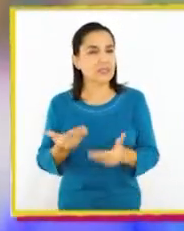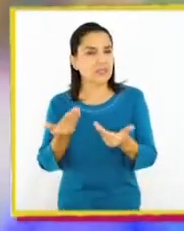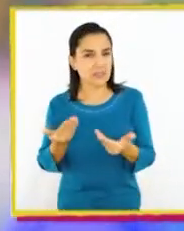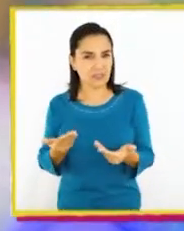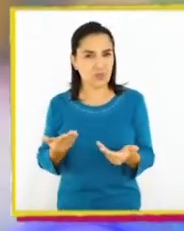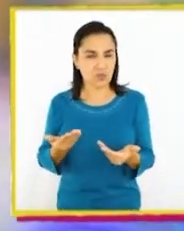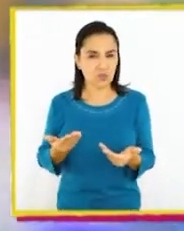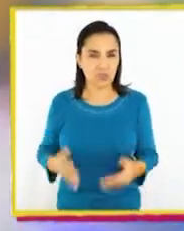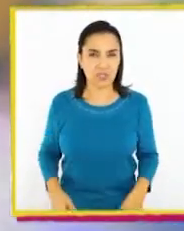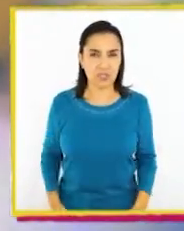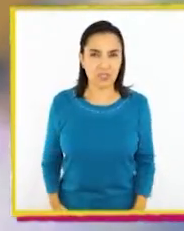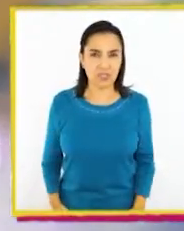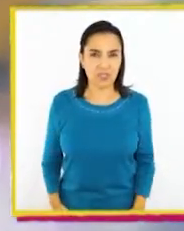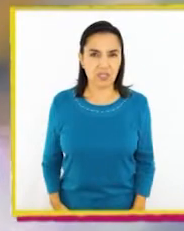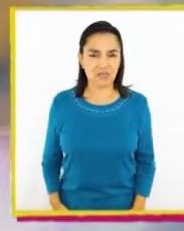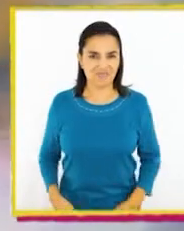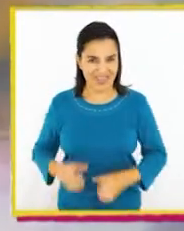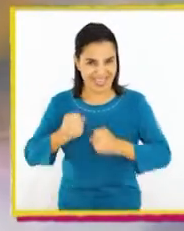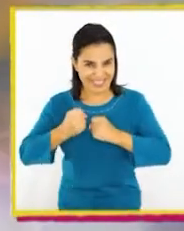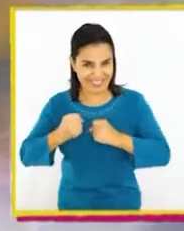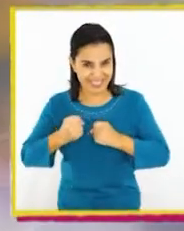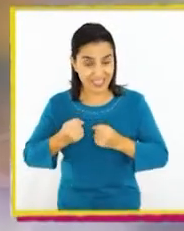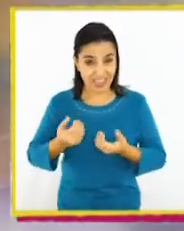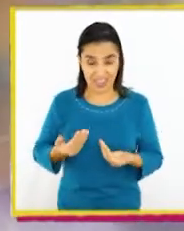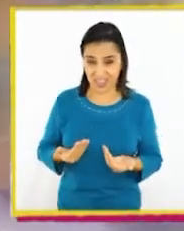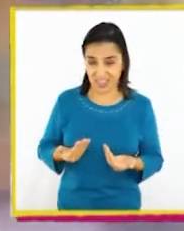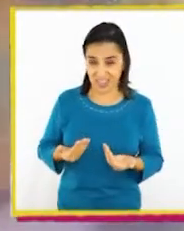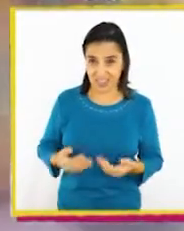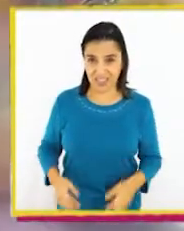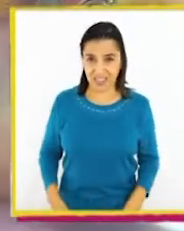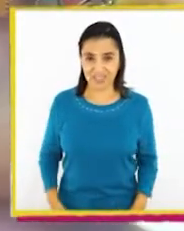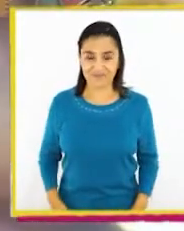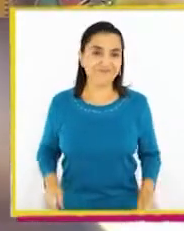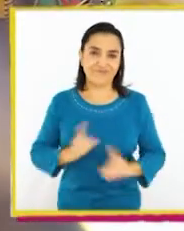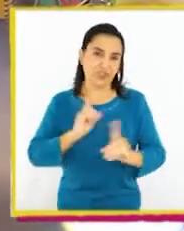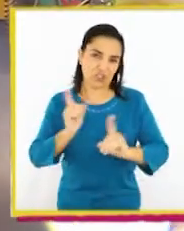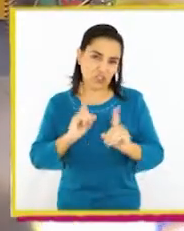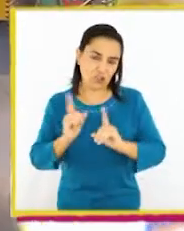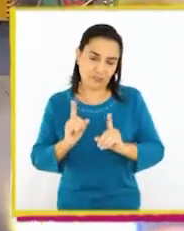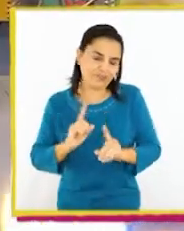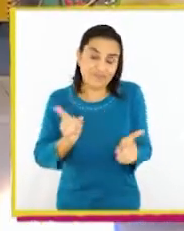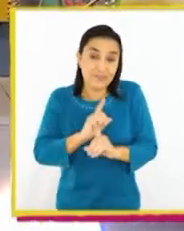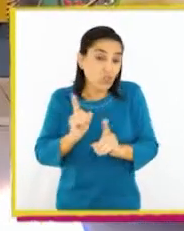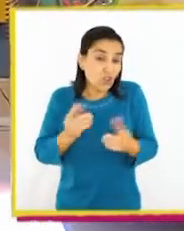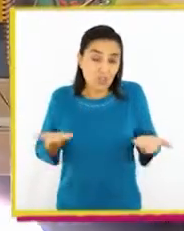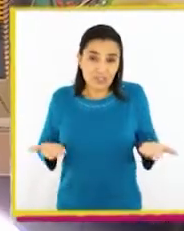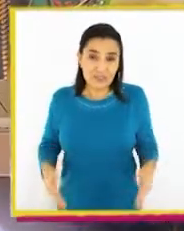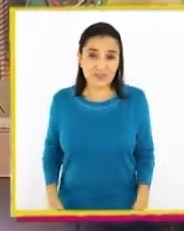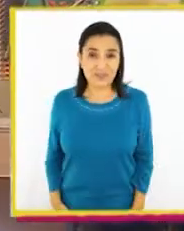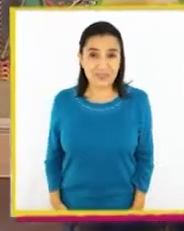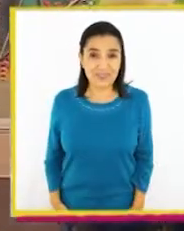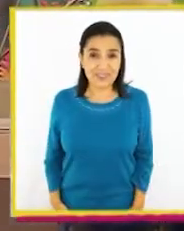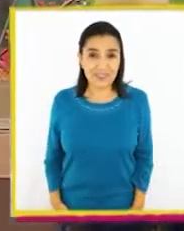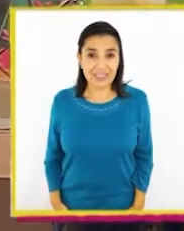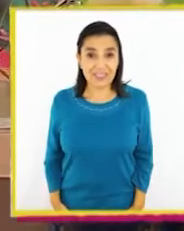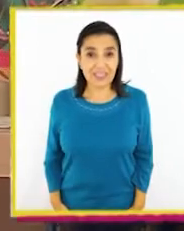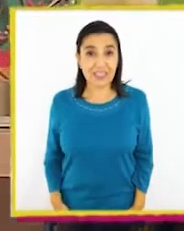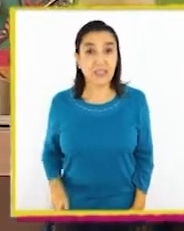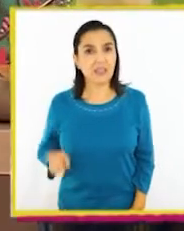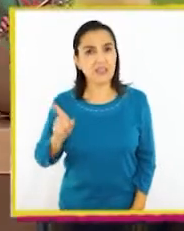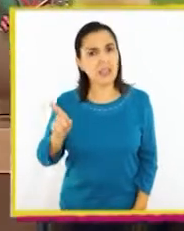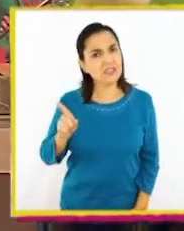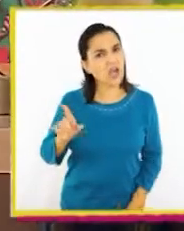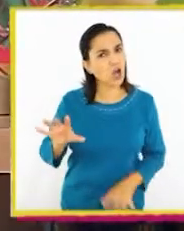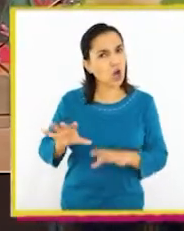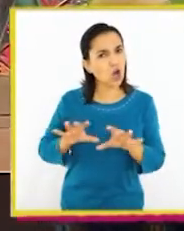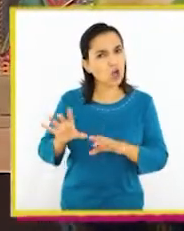Entonces, ¿resistirá? ¡No! ¡Claro que no! ¿Y este objeto?